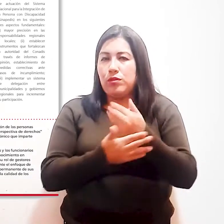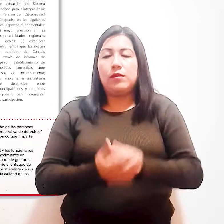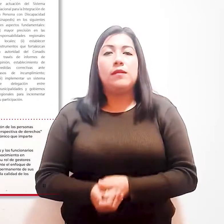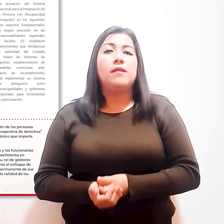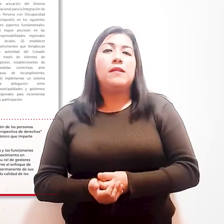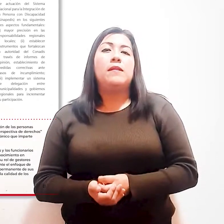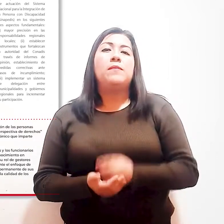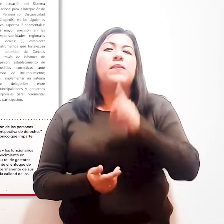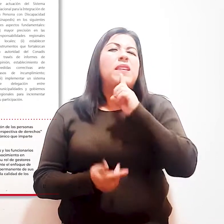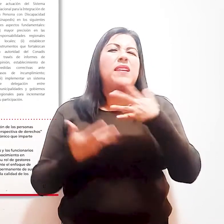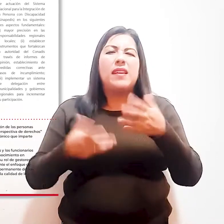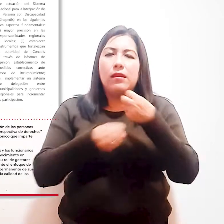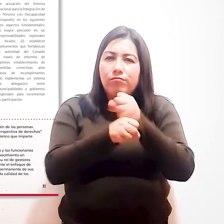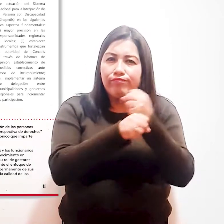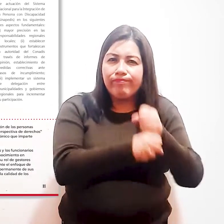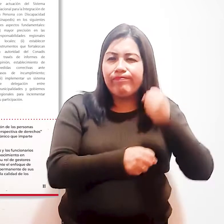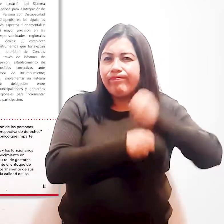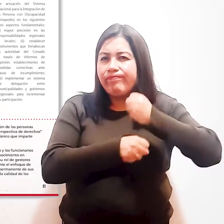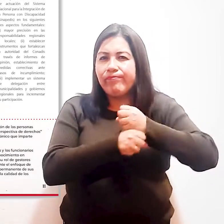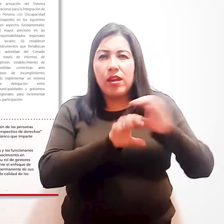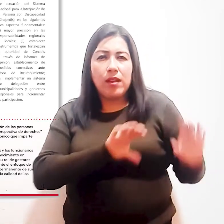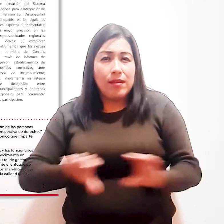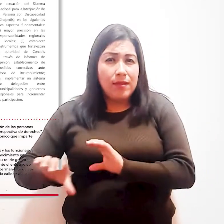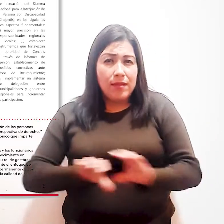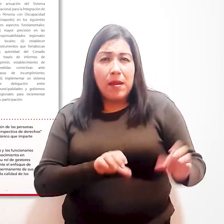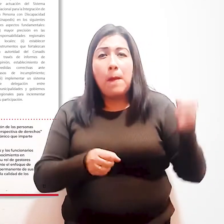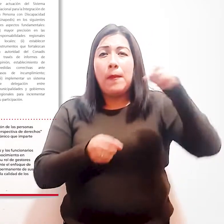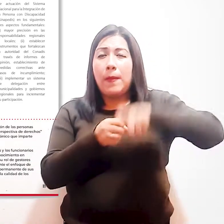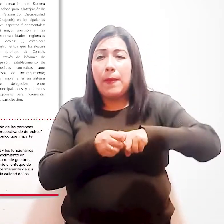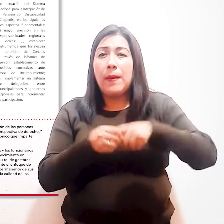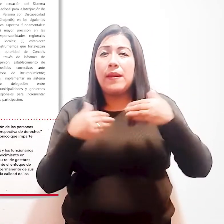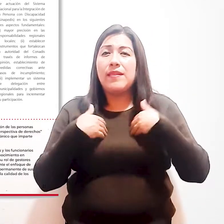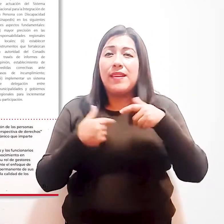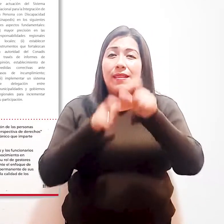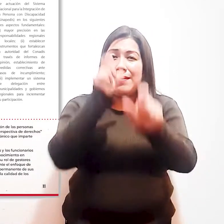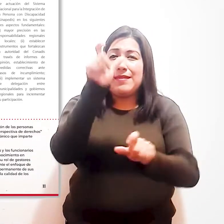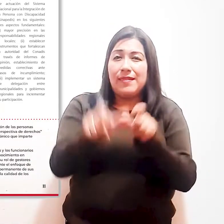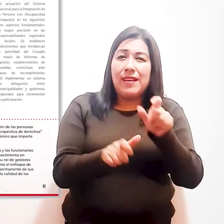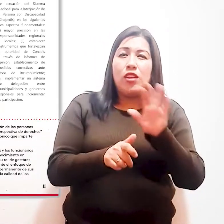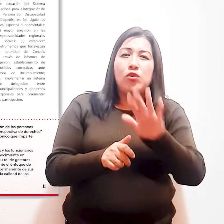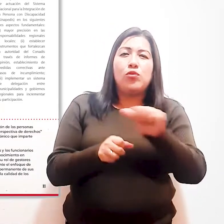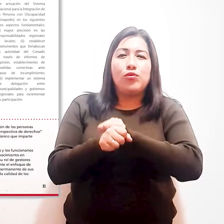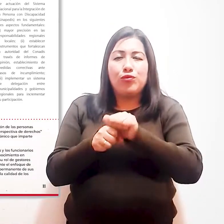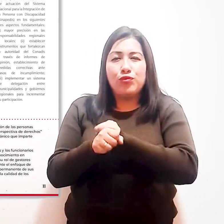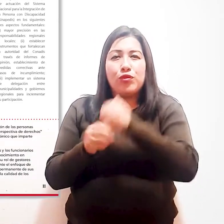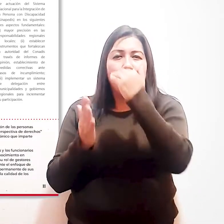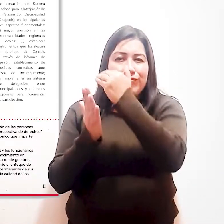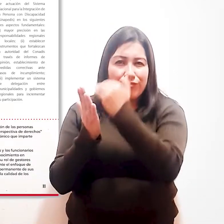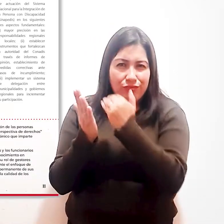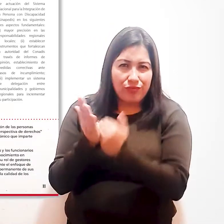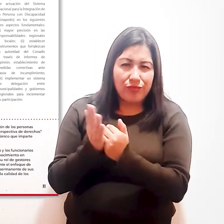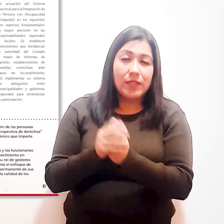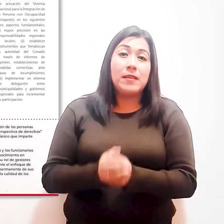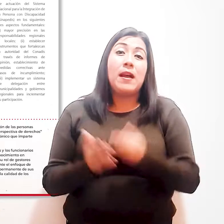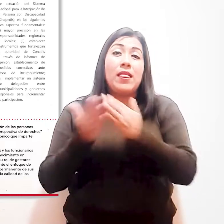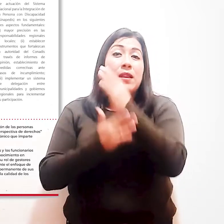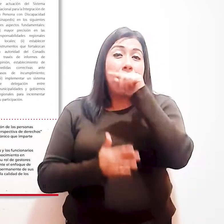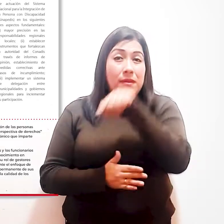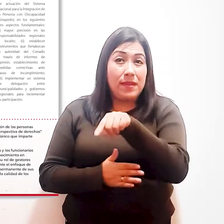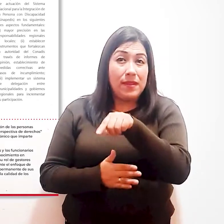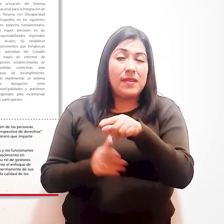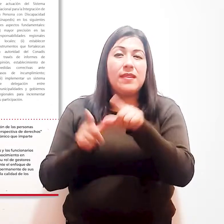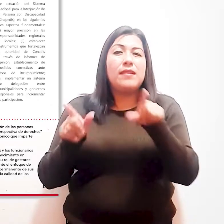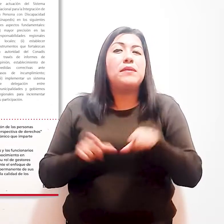valorar la activa participación que ha tenido la sociedad civil en ejercicio a su derecho de consulta ciudadana. A través de él,